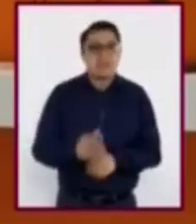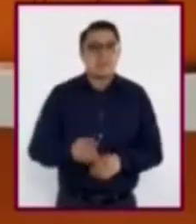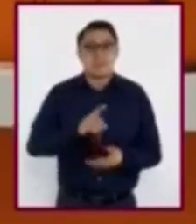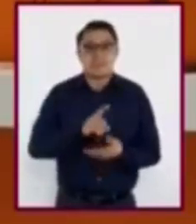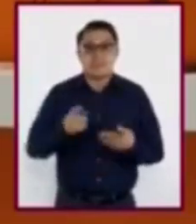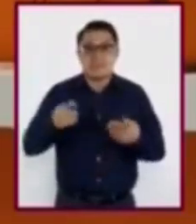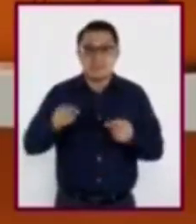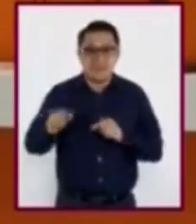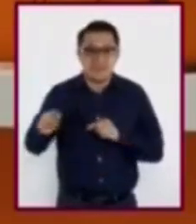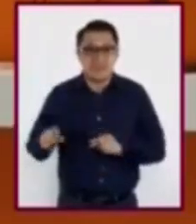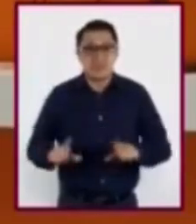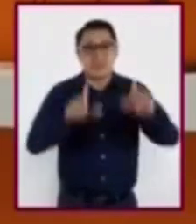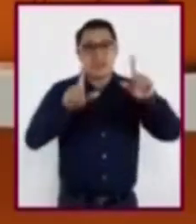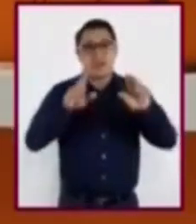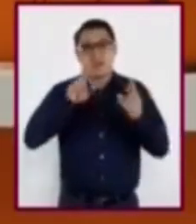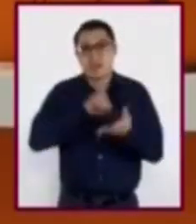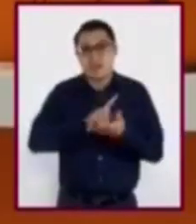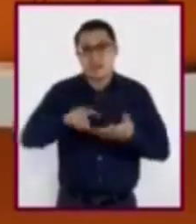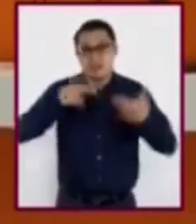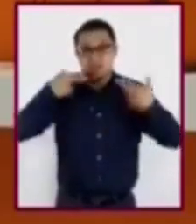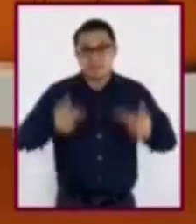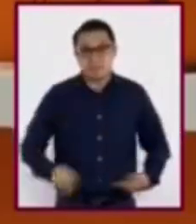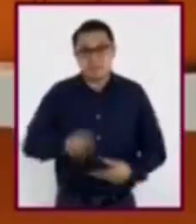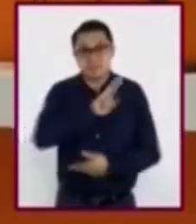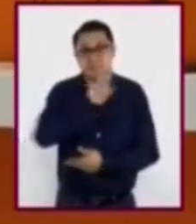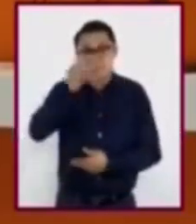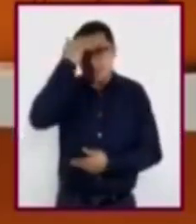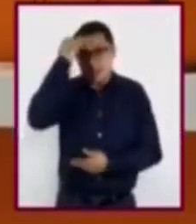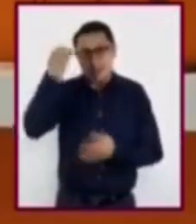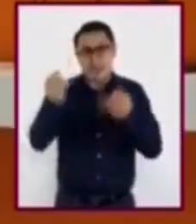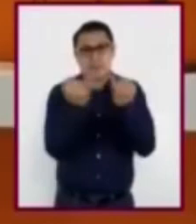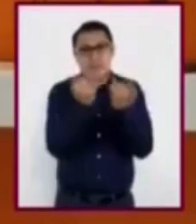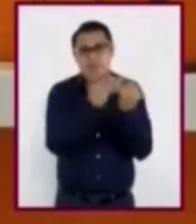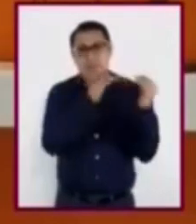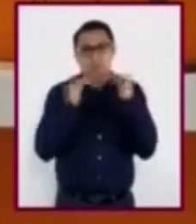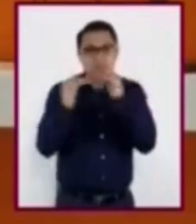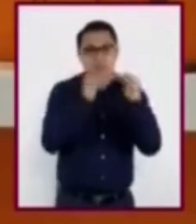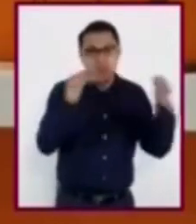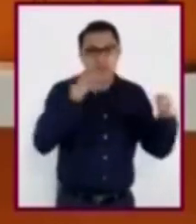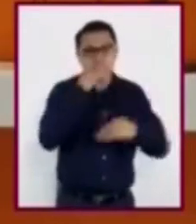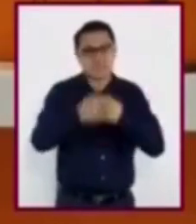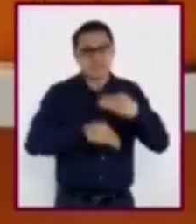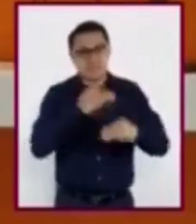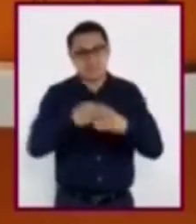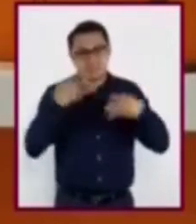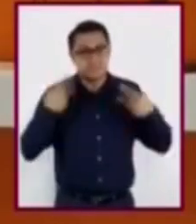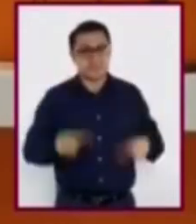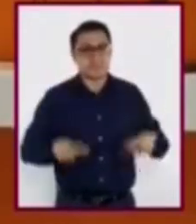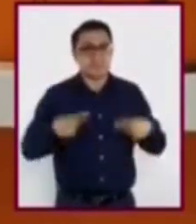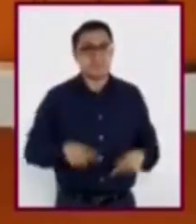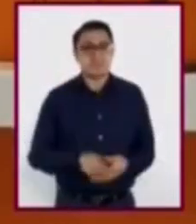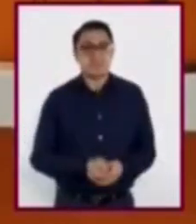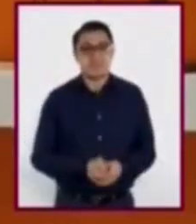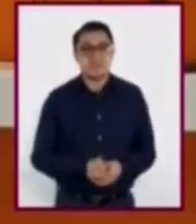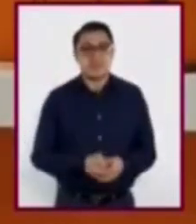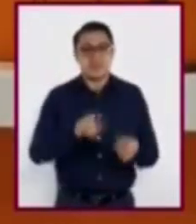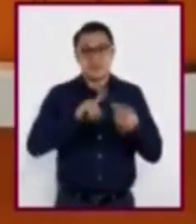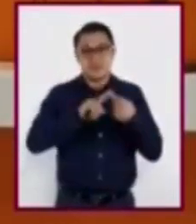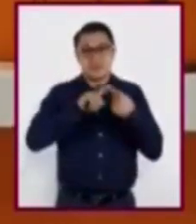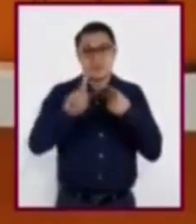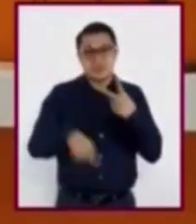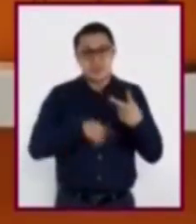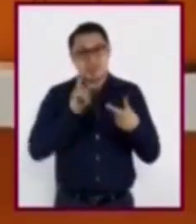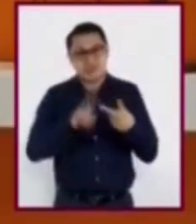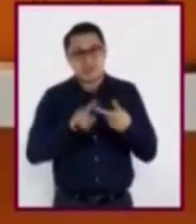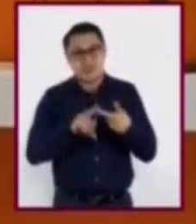Declaración de Derechos Humanos reconoce la igualdad de todos los seres humanos. La segunda situación que